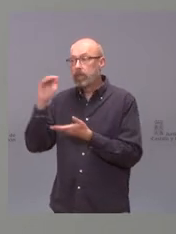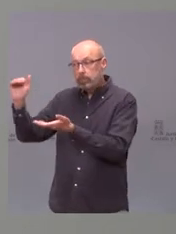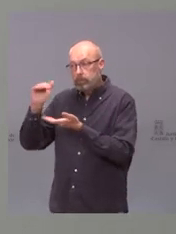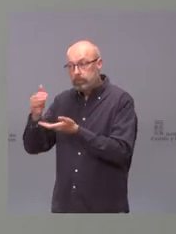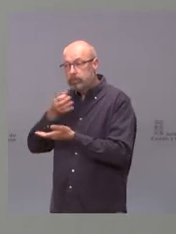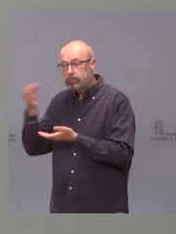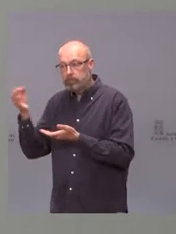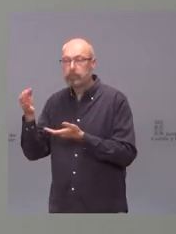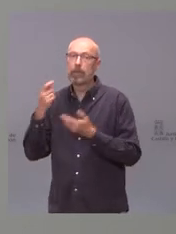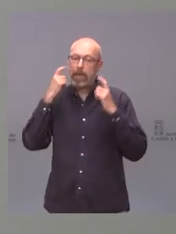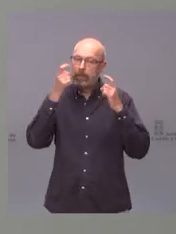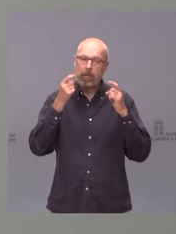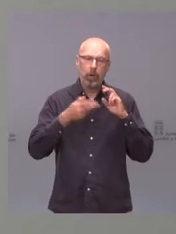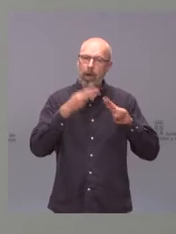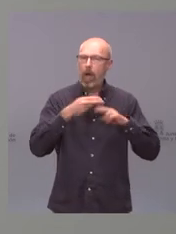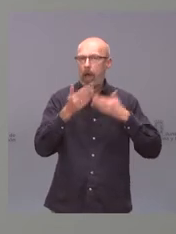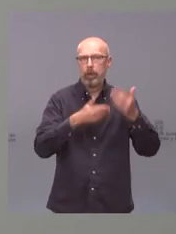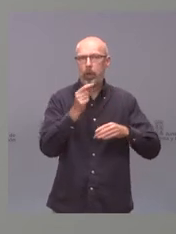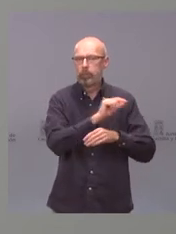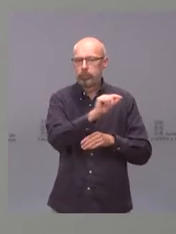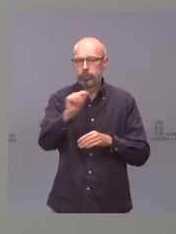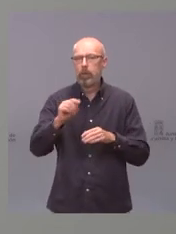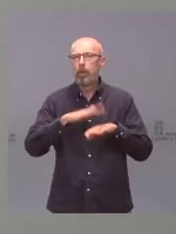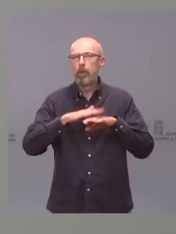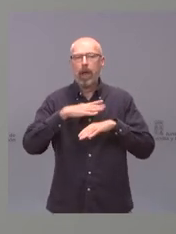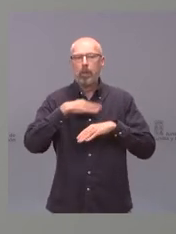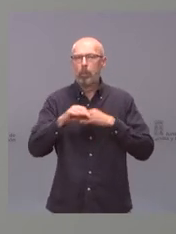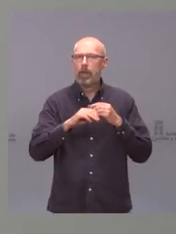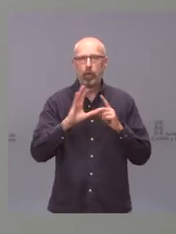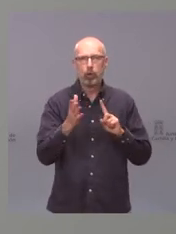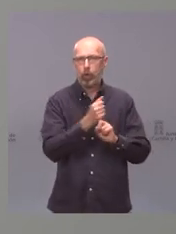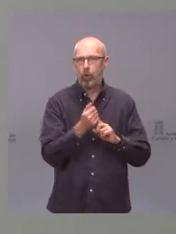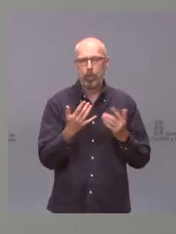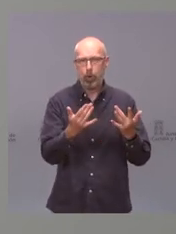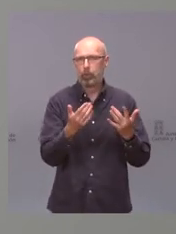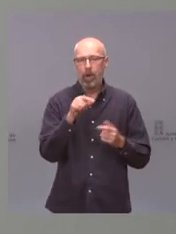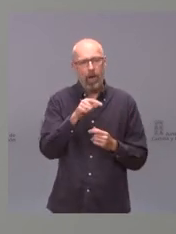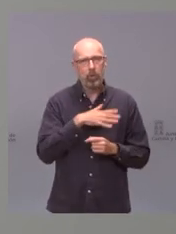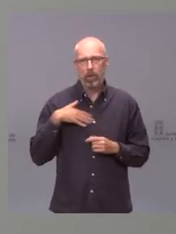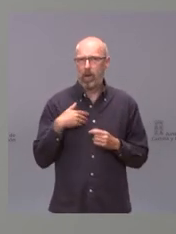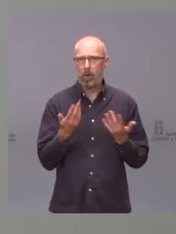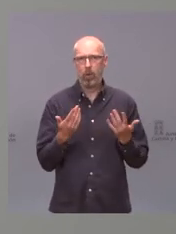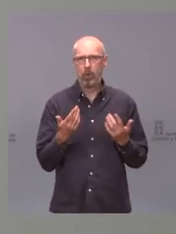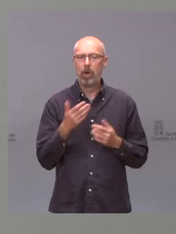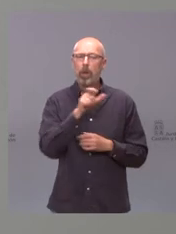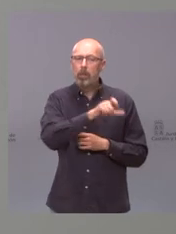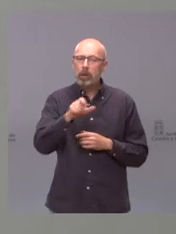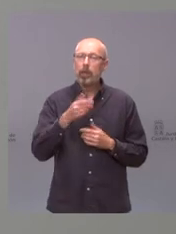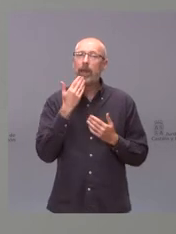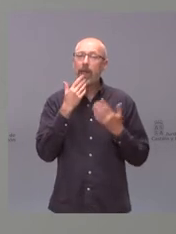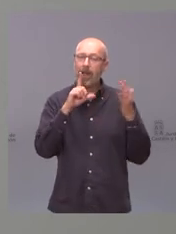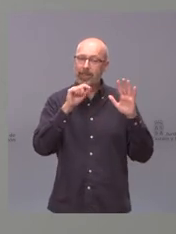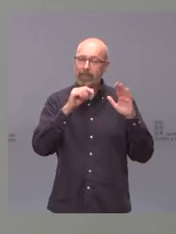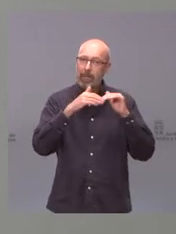para intentar dar respuesta a esto y esto es lo que queremos que la población de más de 60 años